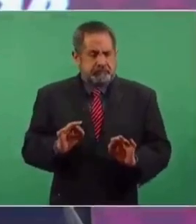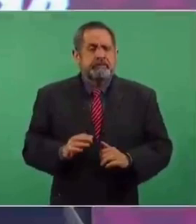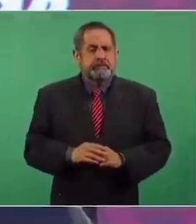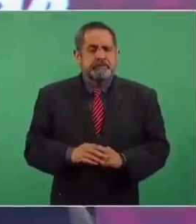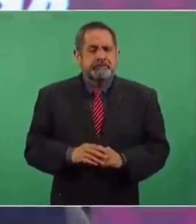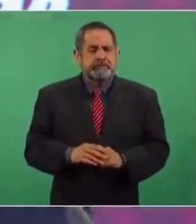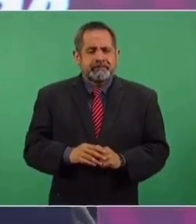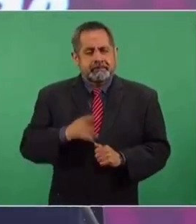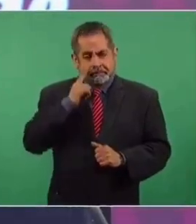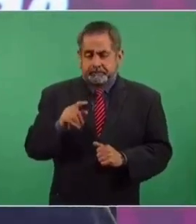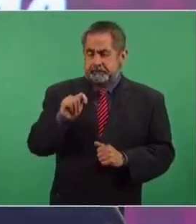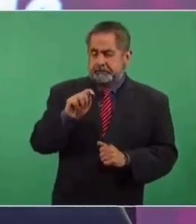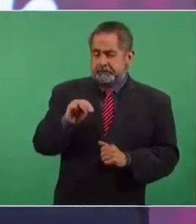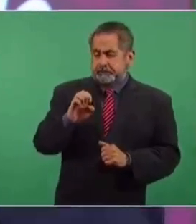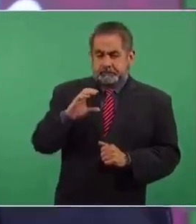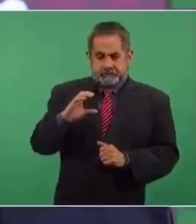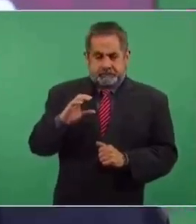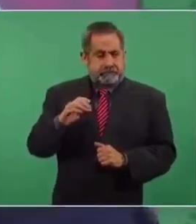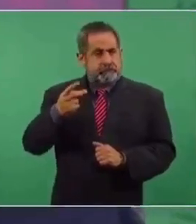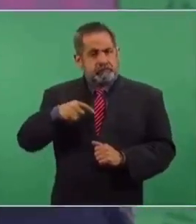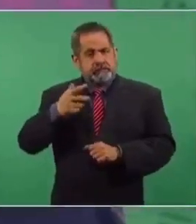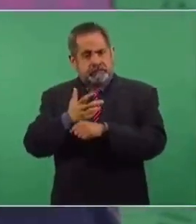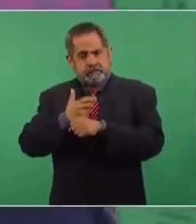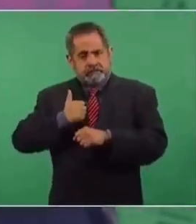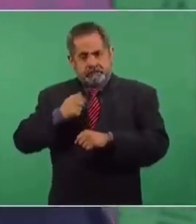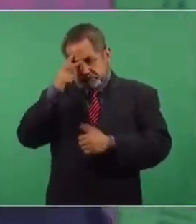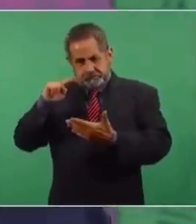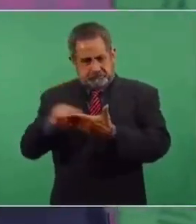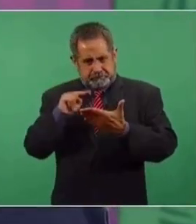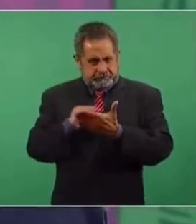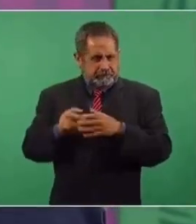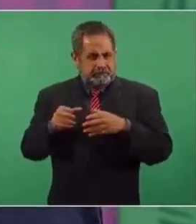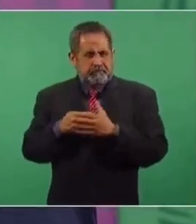en el tratado que se suscribió con Estados Unidos